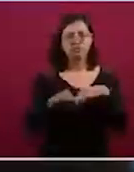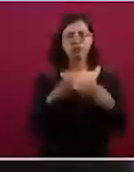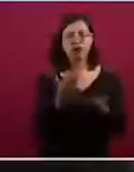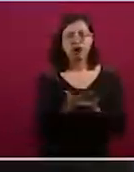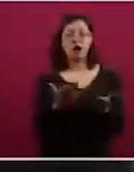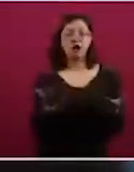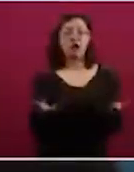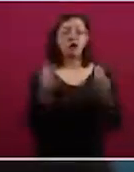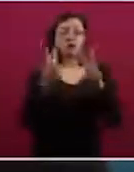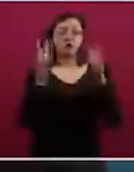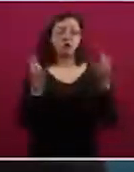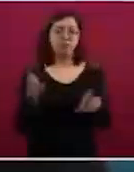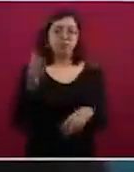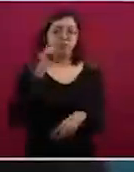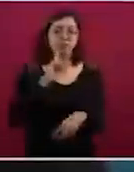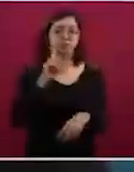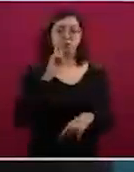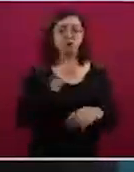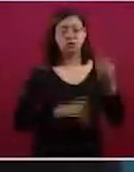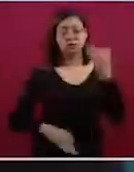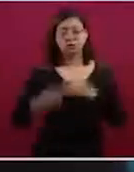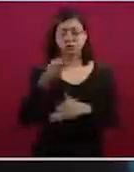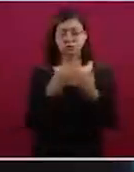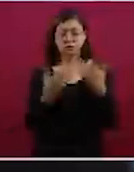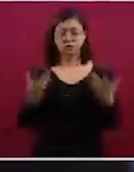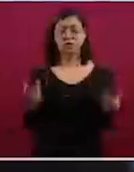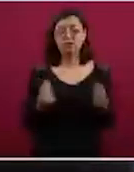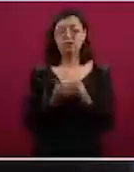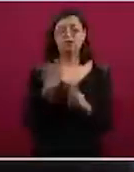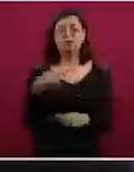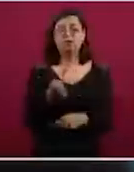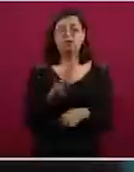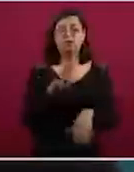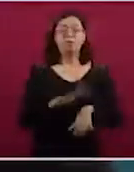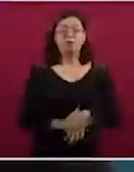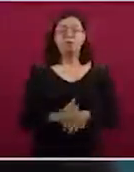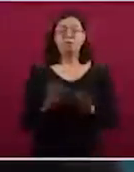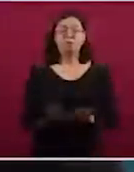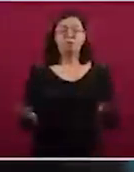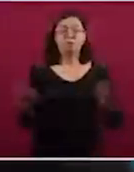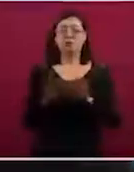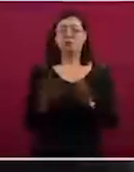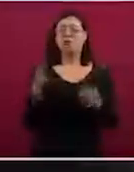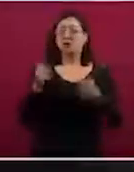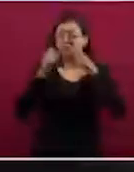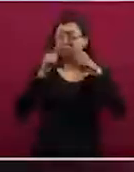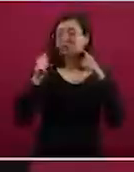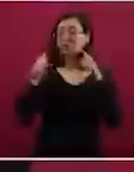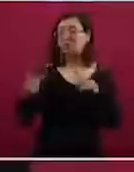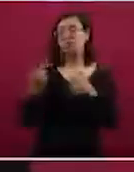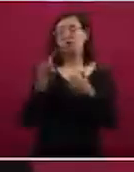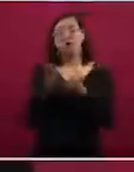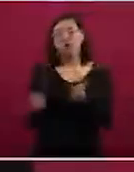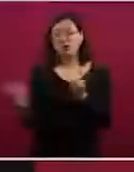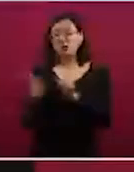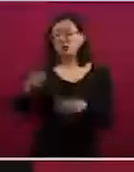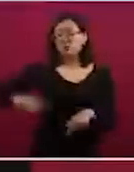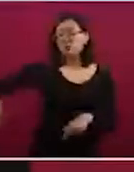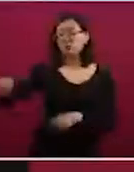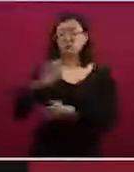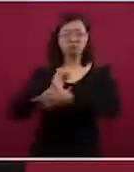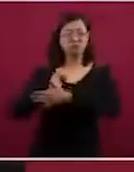mujeres, pero sobre todo con aquellas que han sido históricamente discriminadas y han enfrentado las mayores